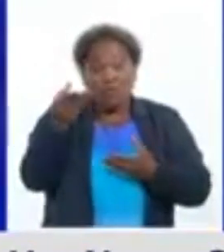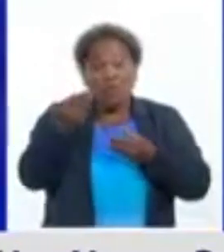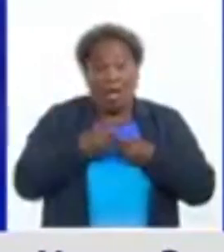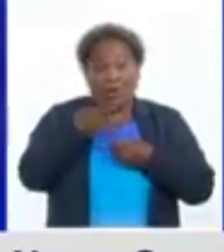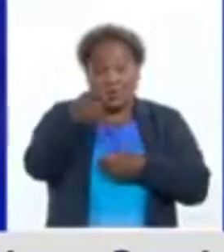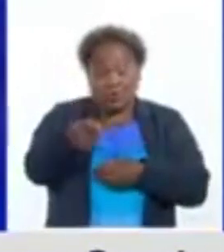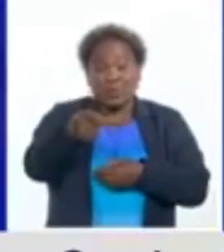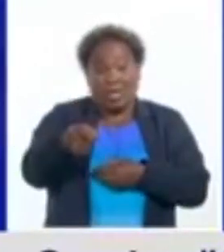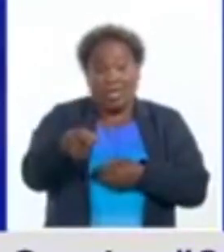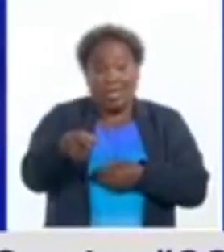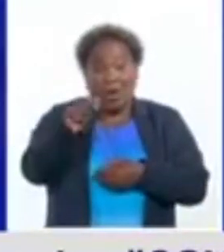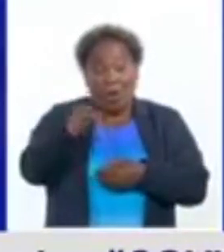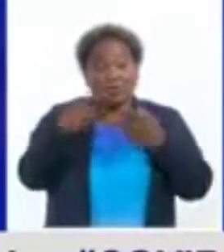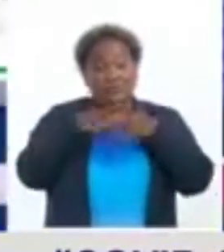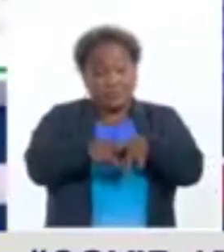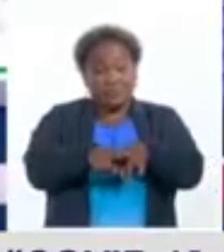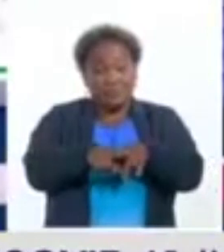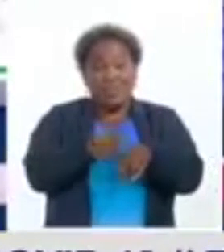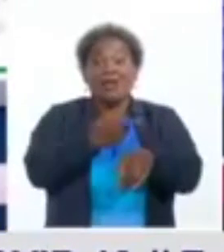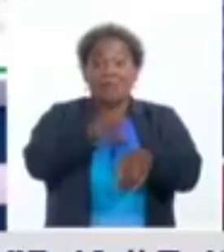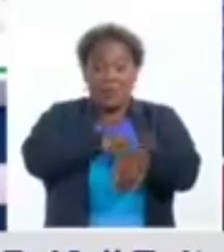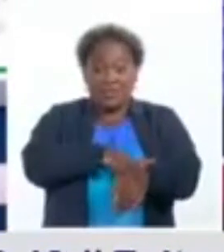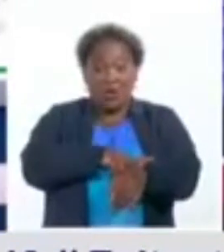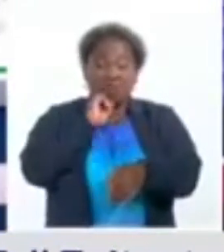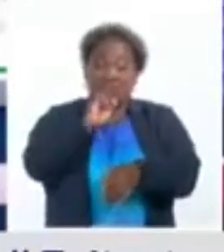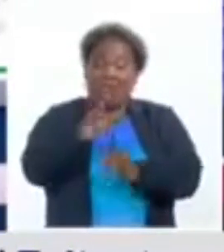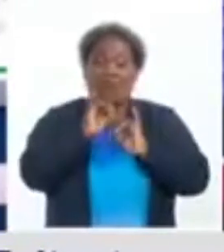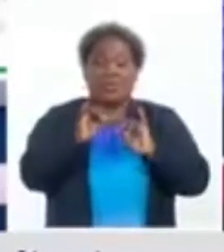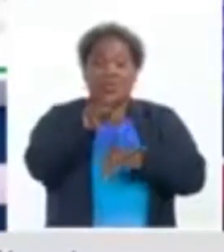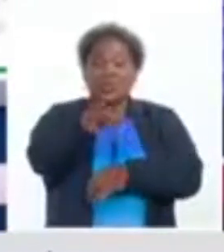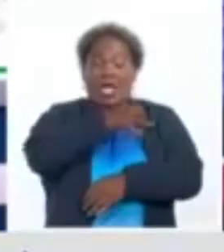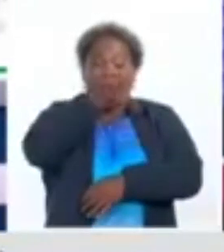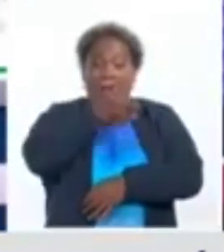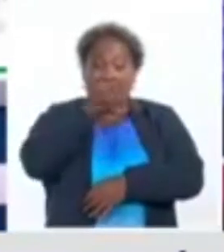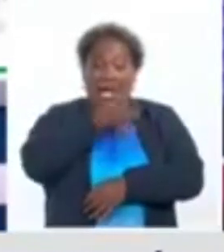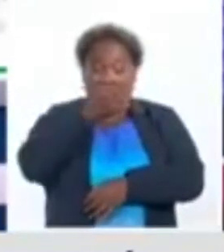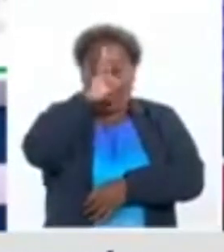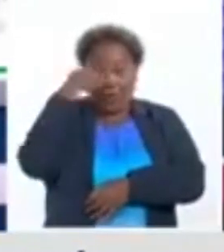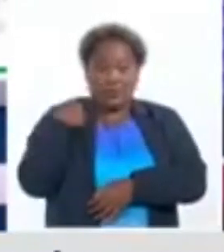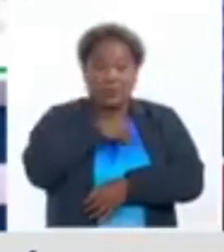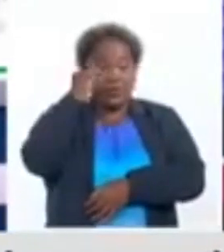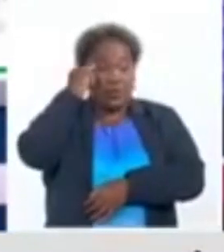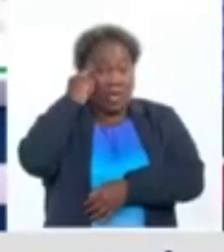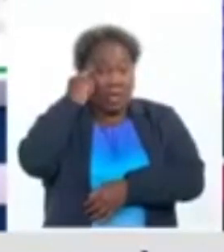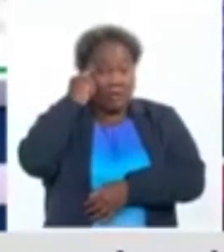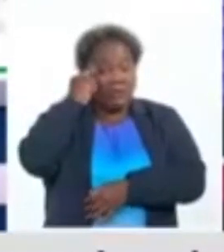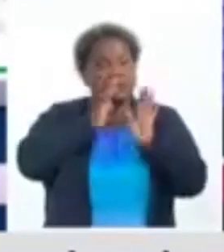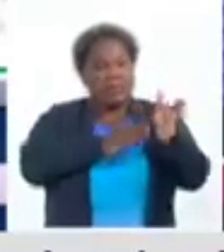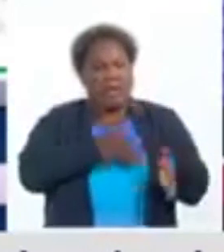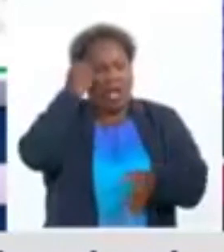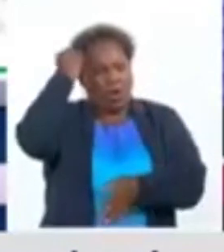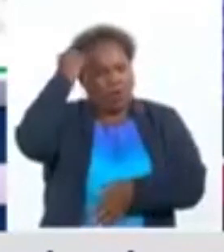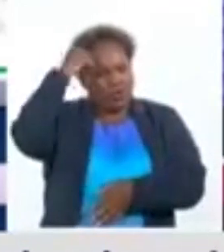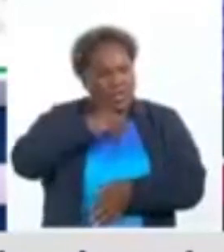acompañado hoy con el mensaje de prevención. Ya lo ha dicho en conferencia de prensa nuestro experto. La conciencia y la disciplina es el mejor